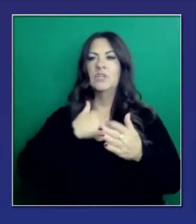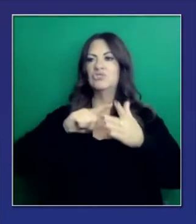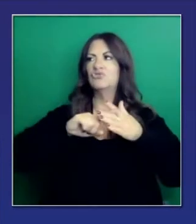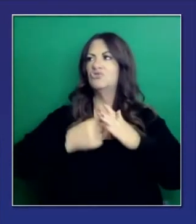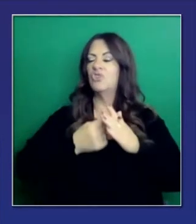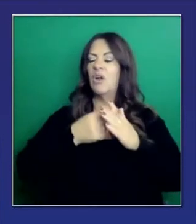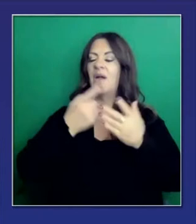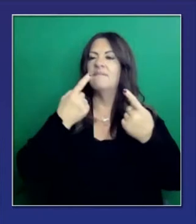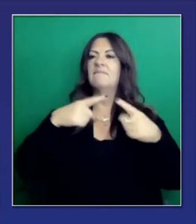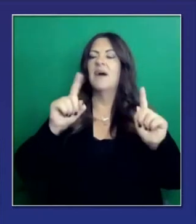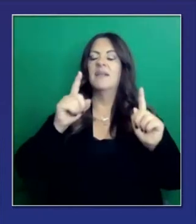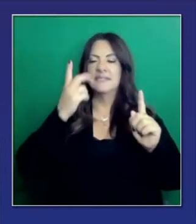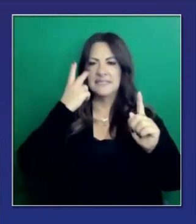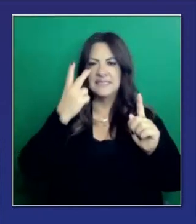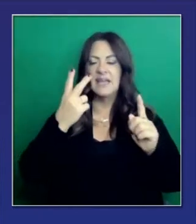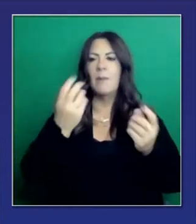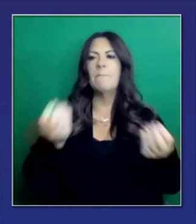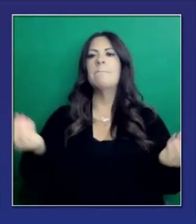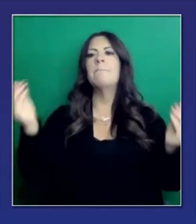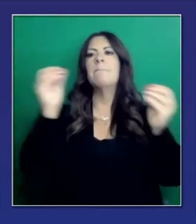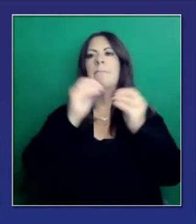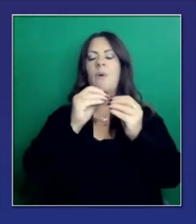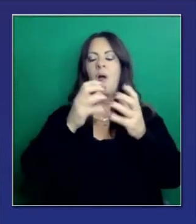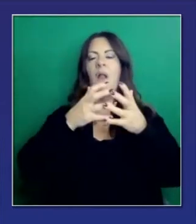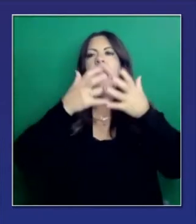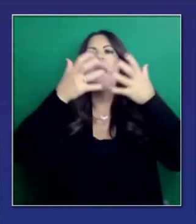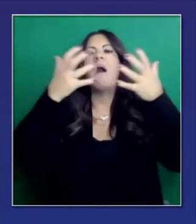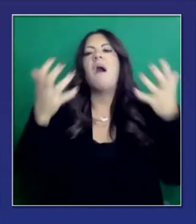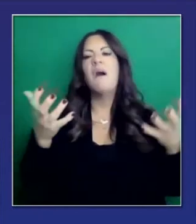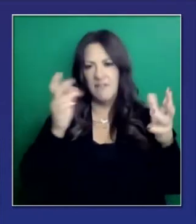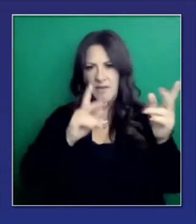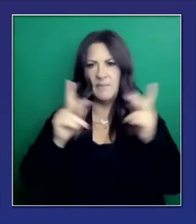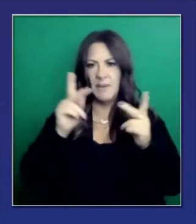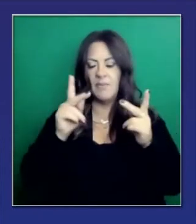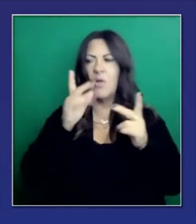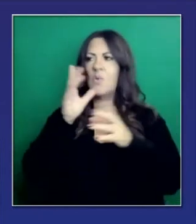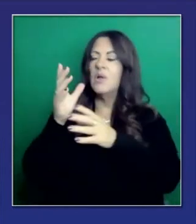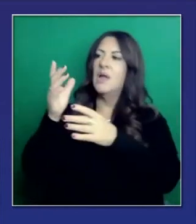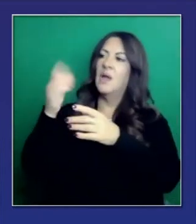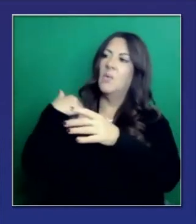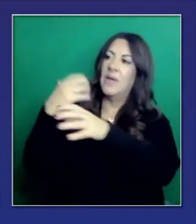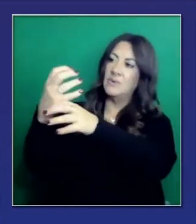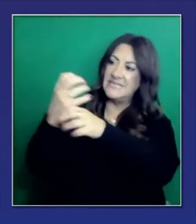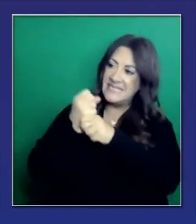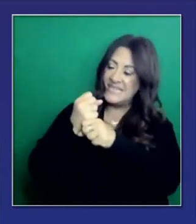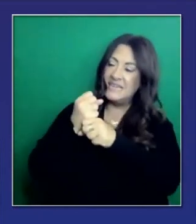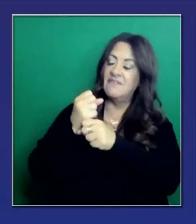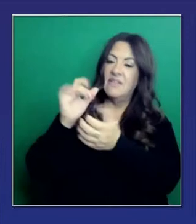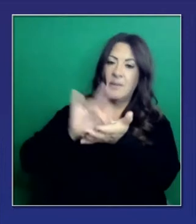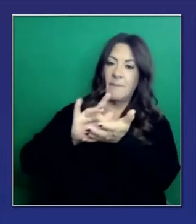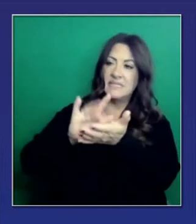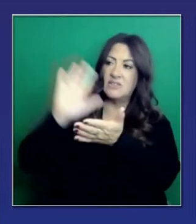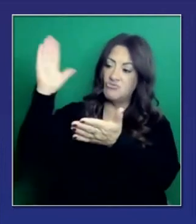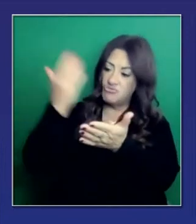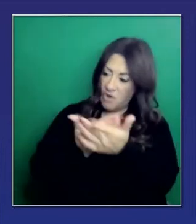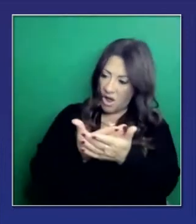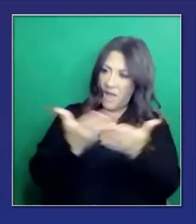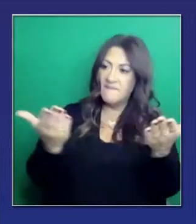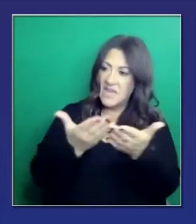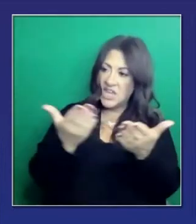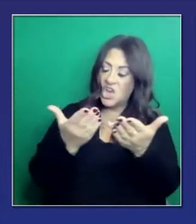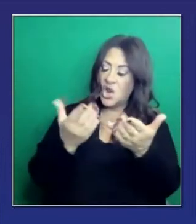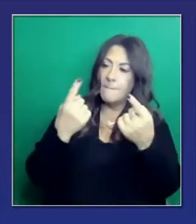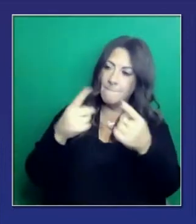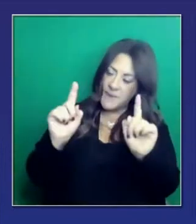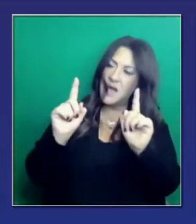que veremos abundancia sustancial de vacunas llegando al Estado de manera más consistente para asegurarnos de que realmente estemos